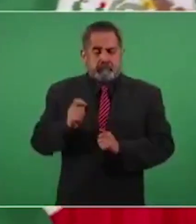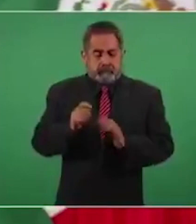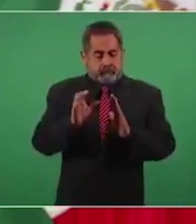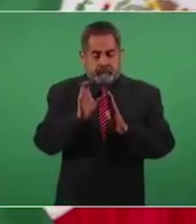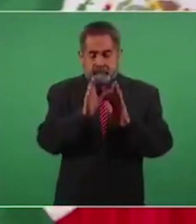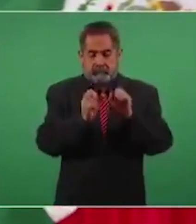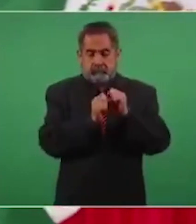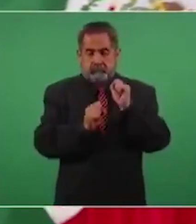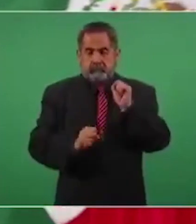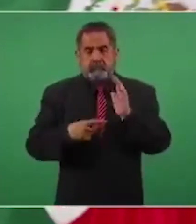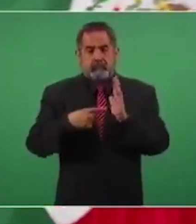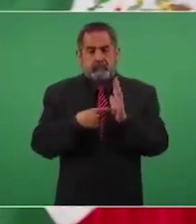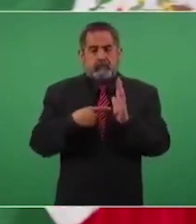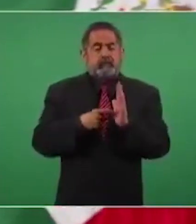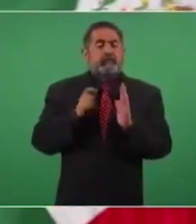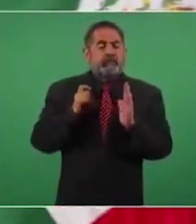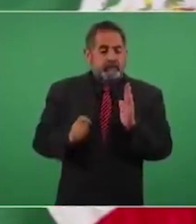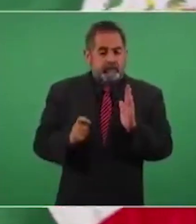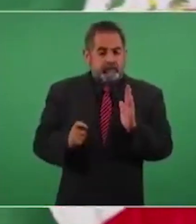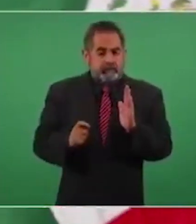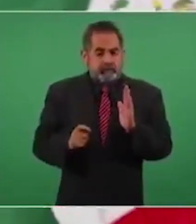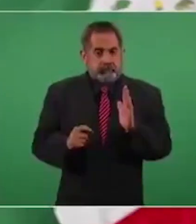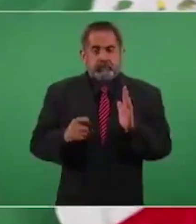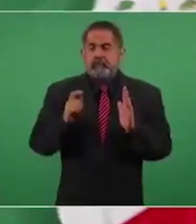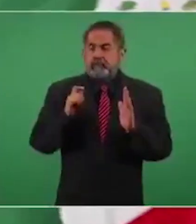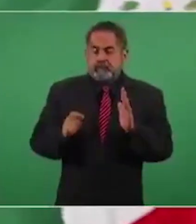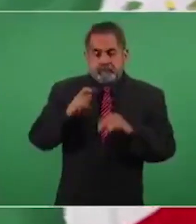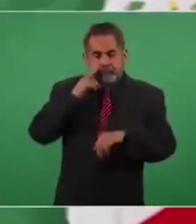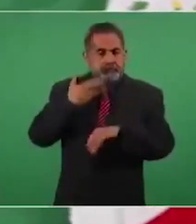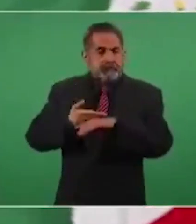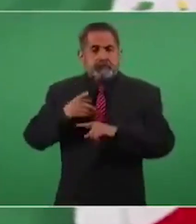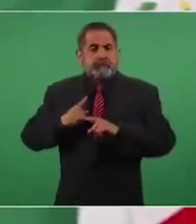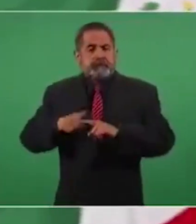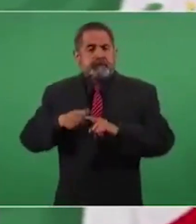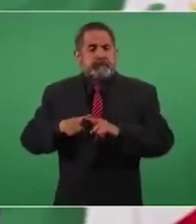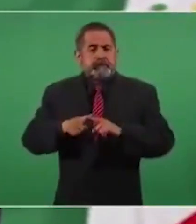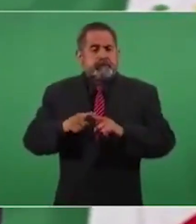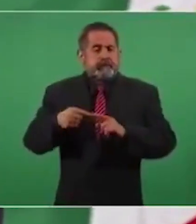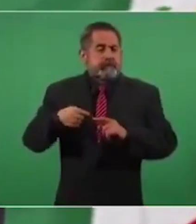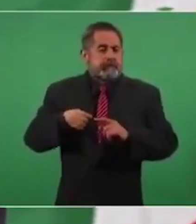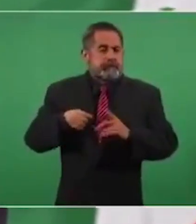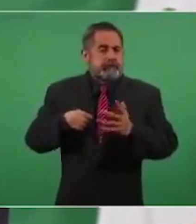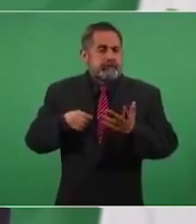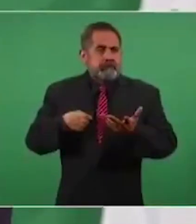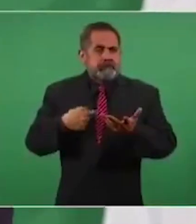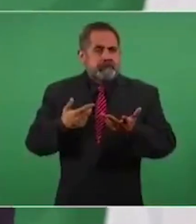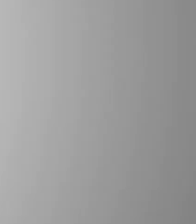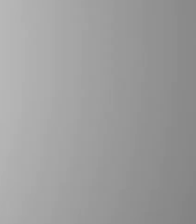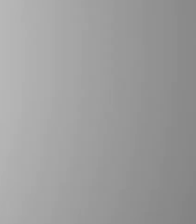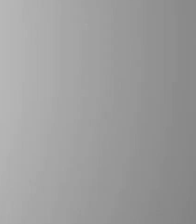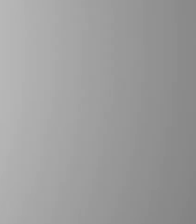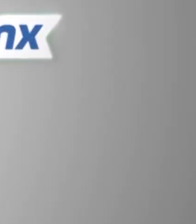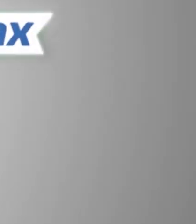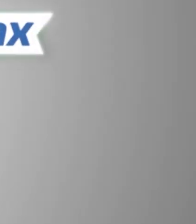costumbre para que en presencia de toda la gente se haga monitoreo de la reacción que tenga a la vacuna de AstraZeneca.